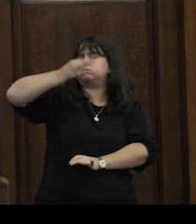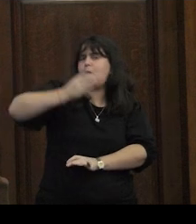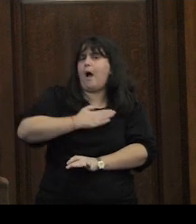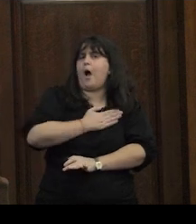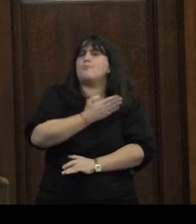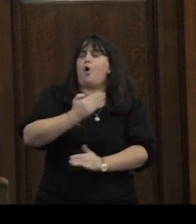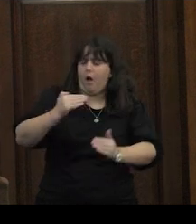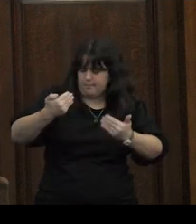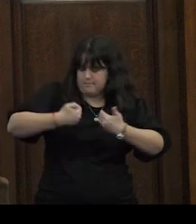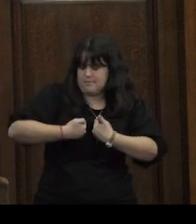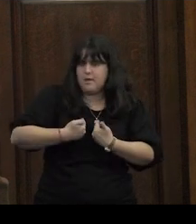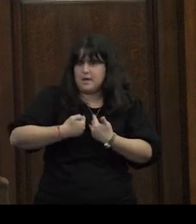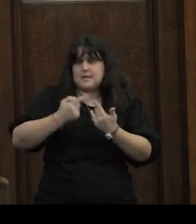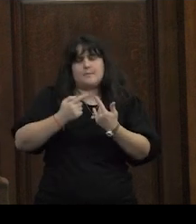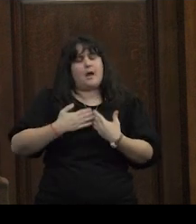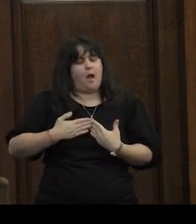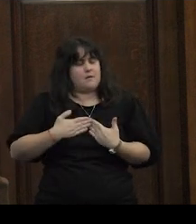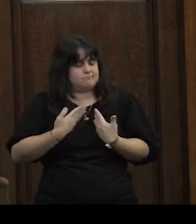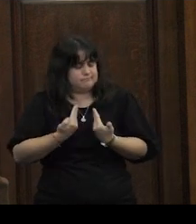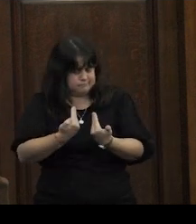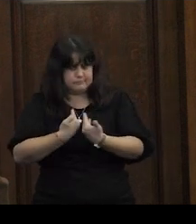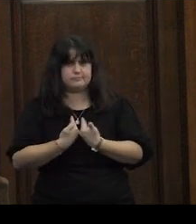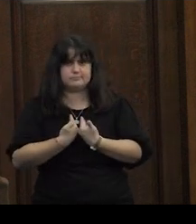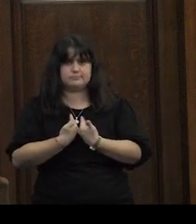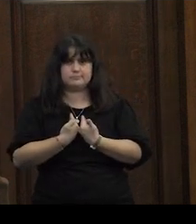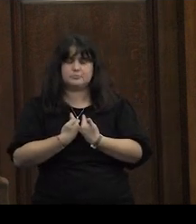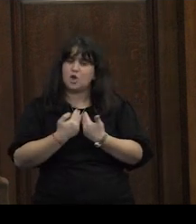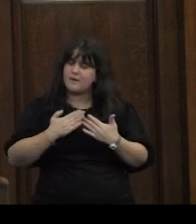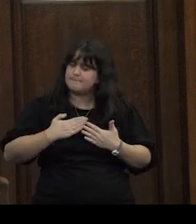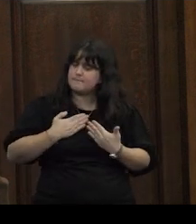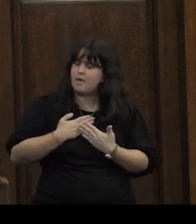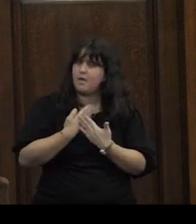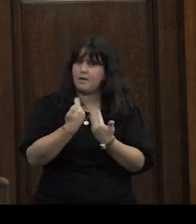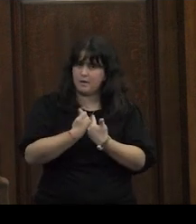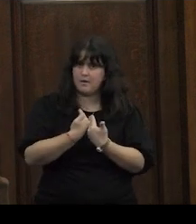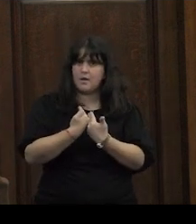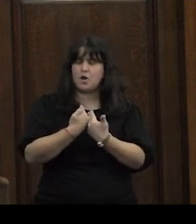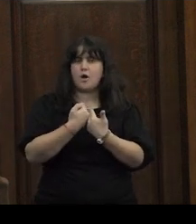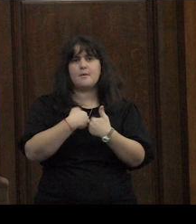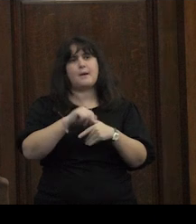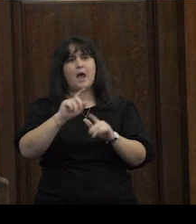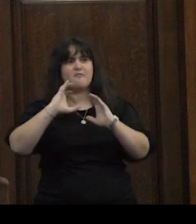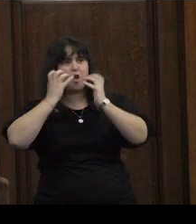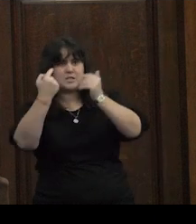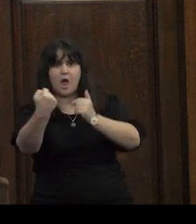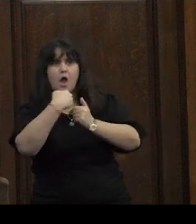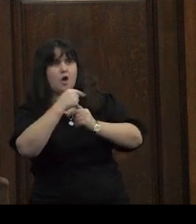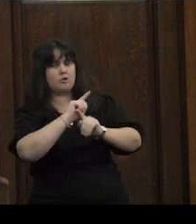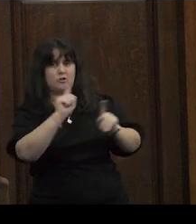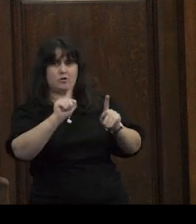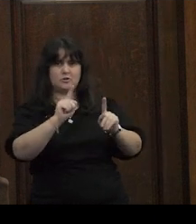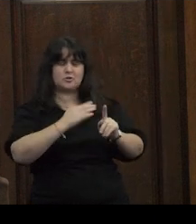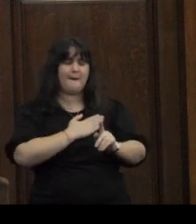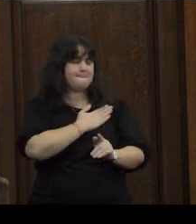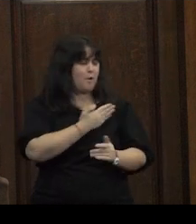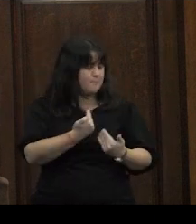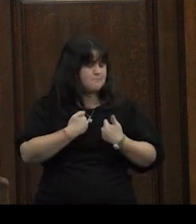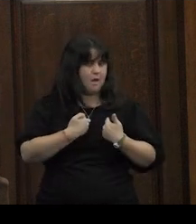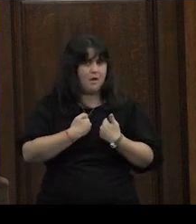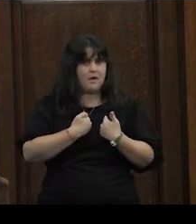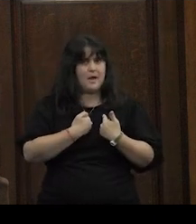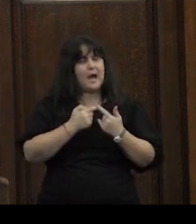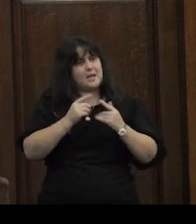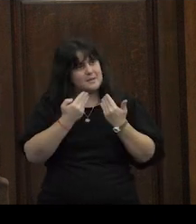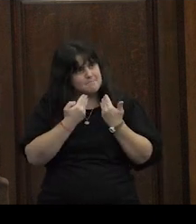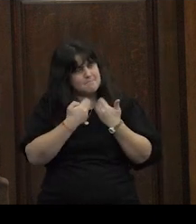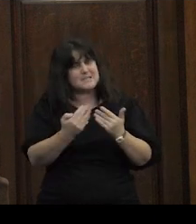del amor propio y el discurso de la autoestima quererse para evitar la violencia amor propio